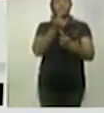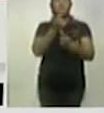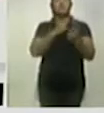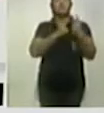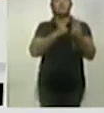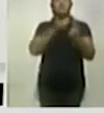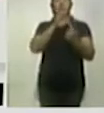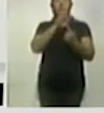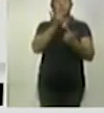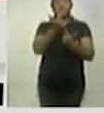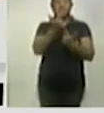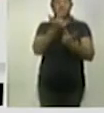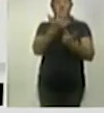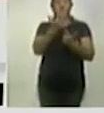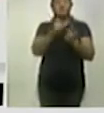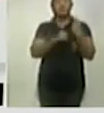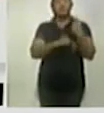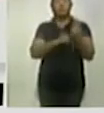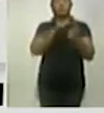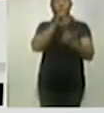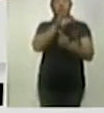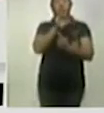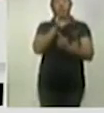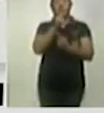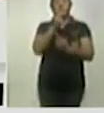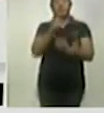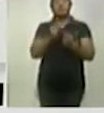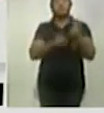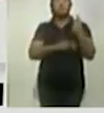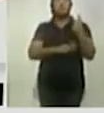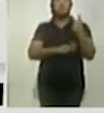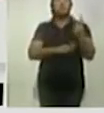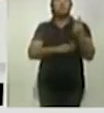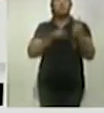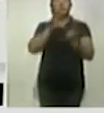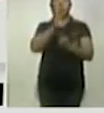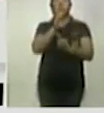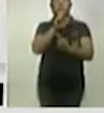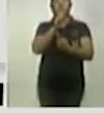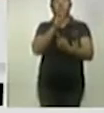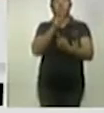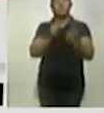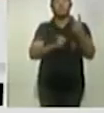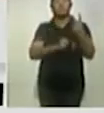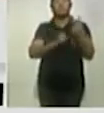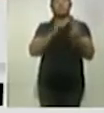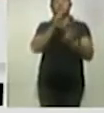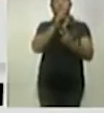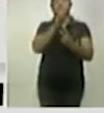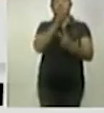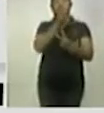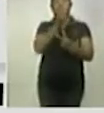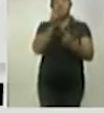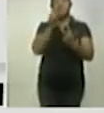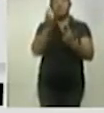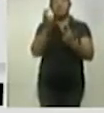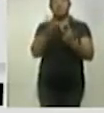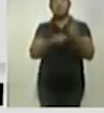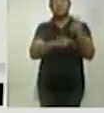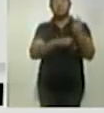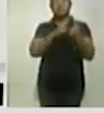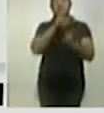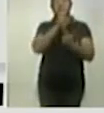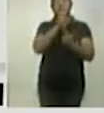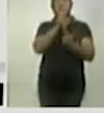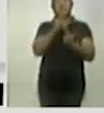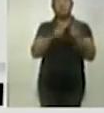Papalotla cuarenta dos, Panotla treinta y cuatro, Hueyotlipan y Apetatitlán treinta y tres, Tetla treinta y dos, Tlaxcoy, Santa Cruz,